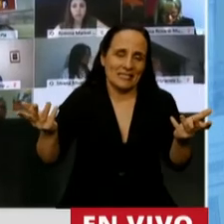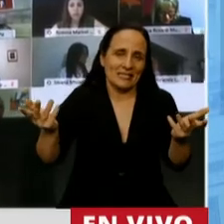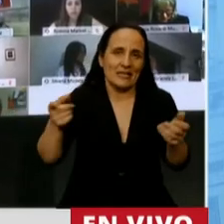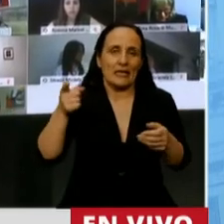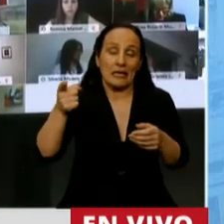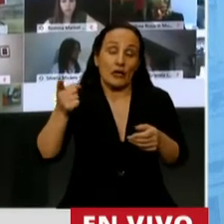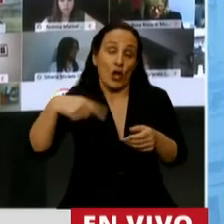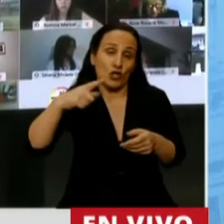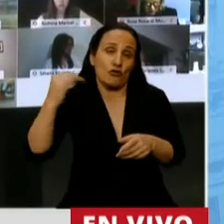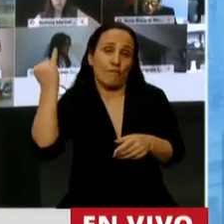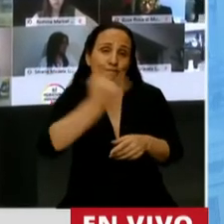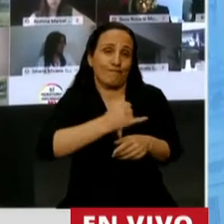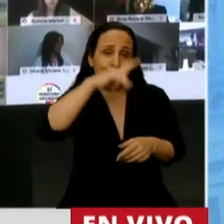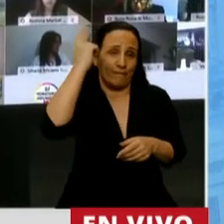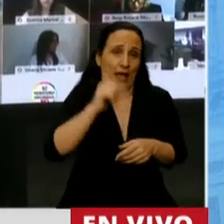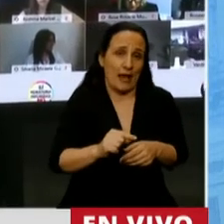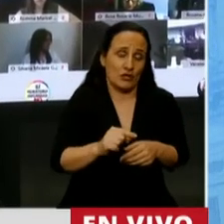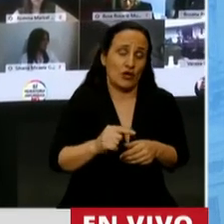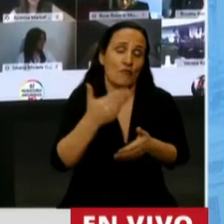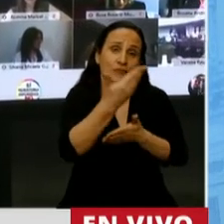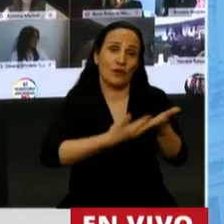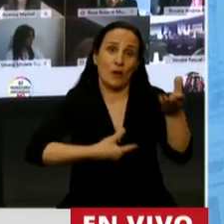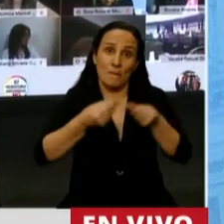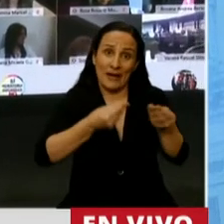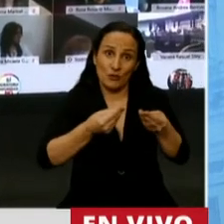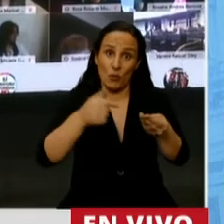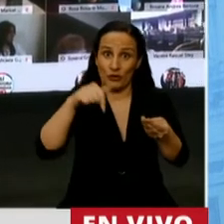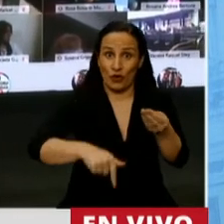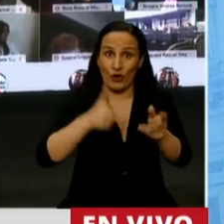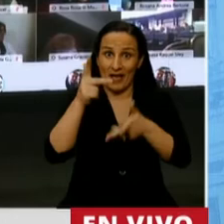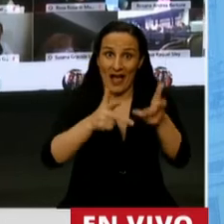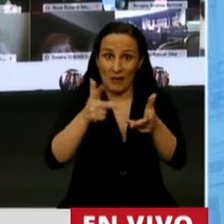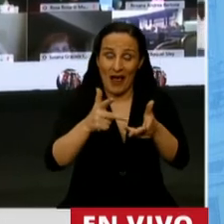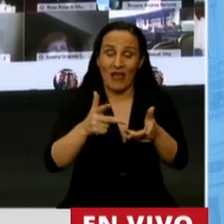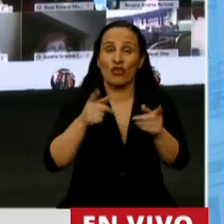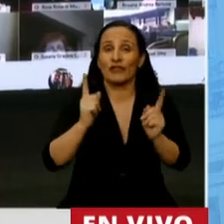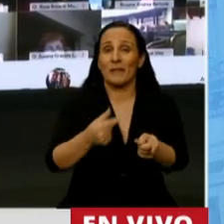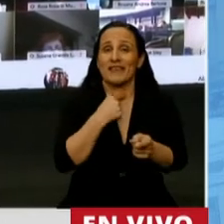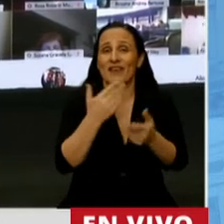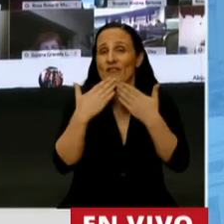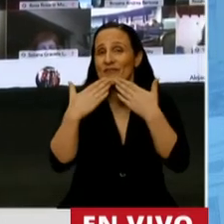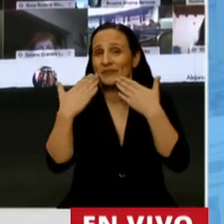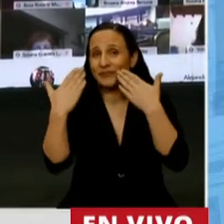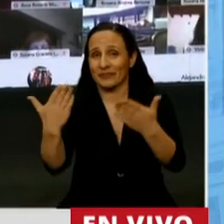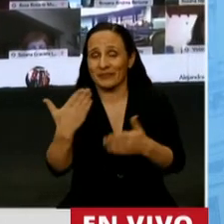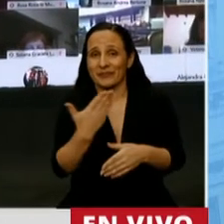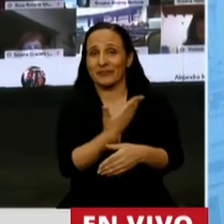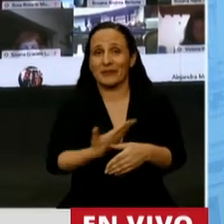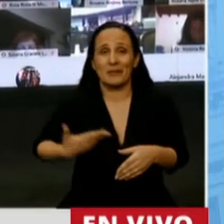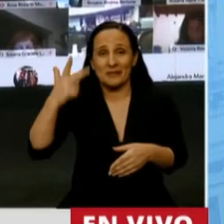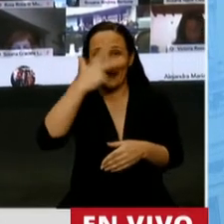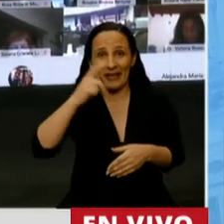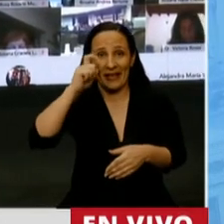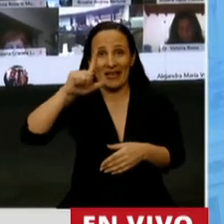a la nación. Y en este presupuesto que estamos tratando hoy, quiero también agradecer al presidente Carlos